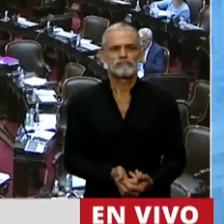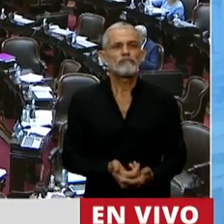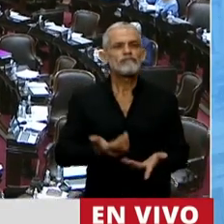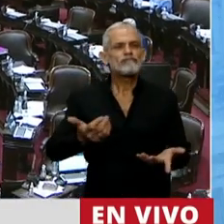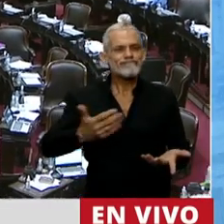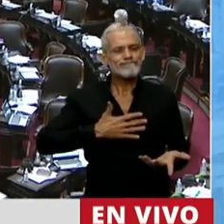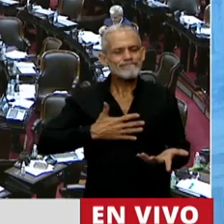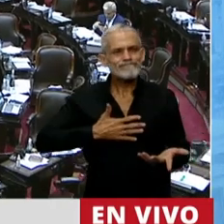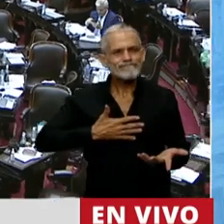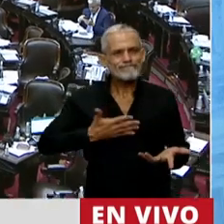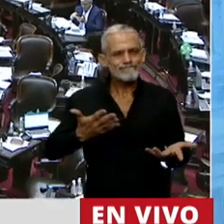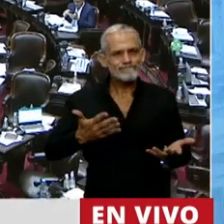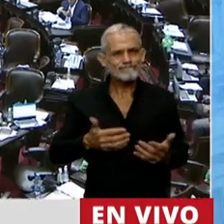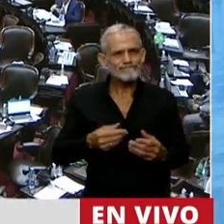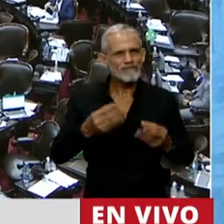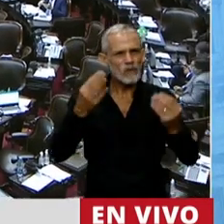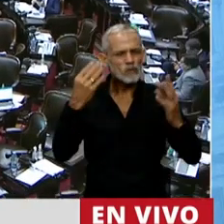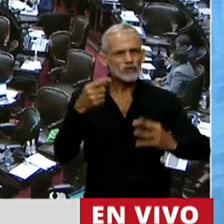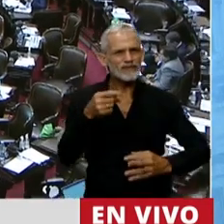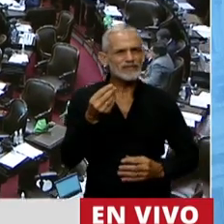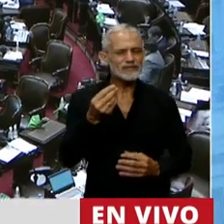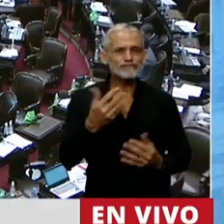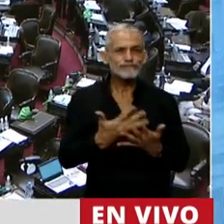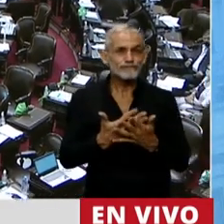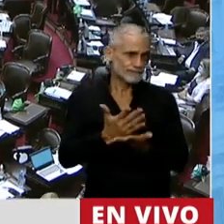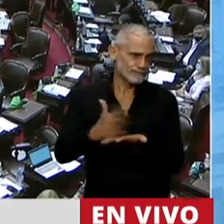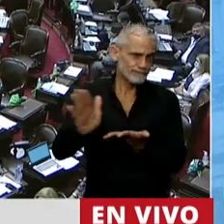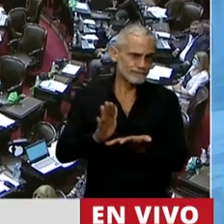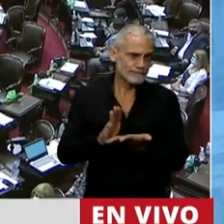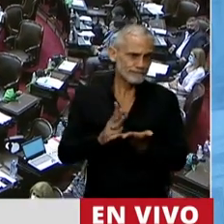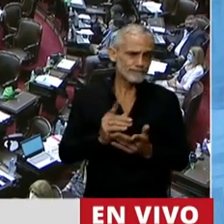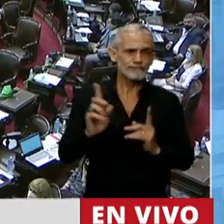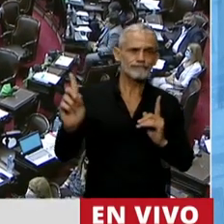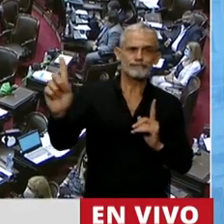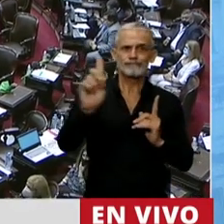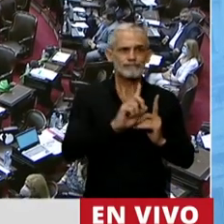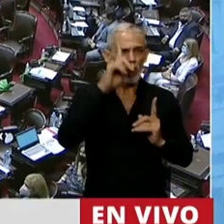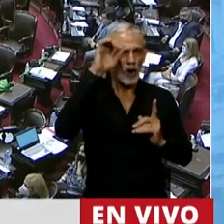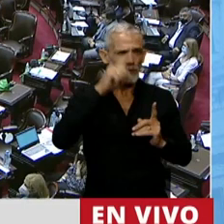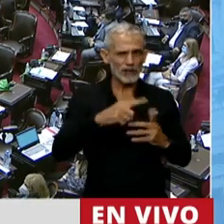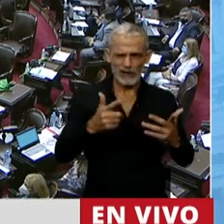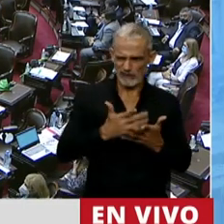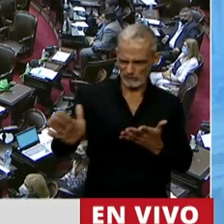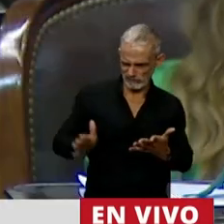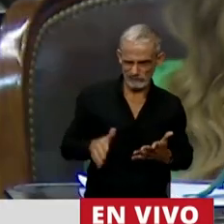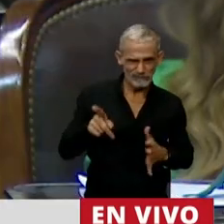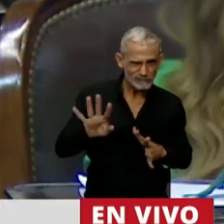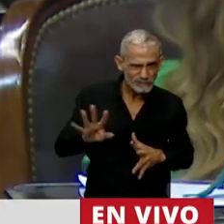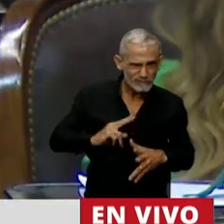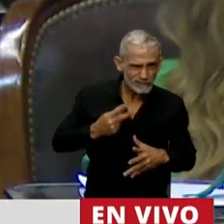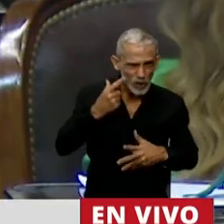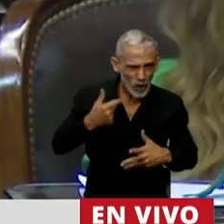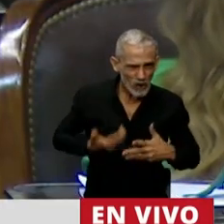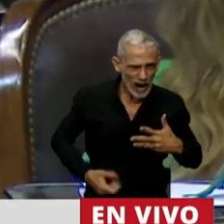Y lamentablemente, muchas veces sufren la discriminación cuando llegan al sistema de salud. Y son invisibilizados.